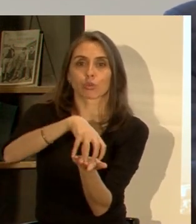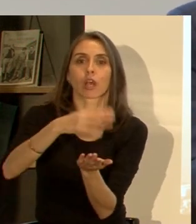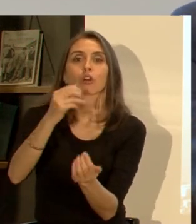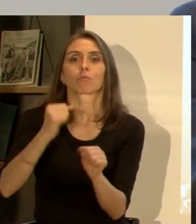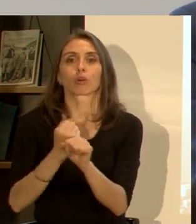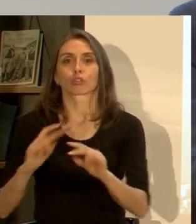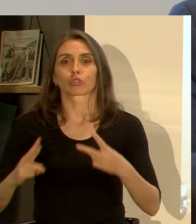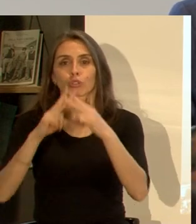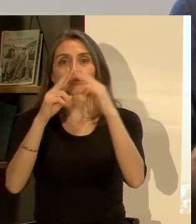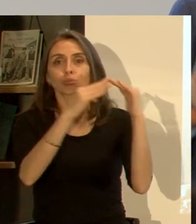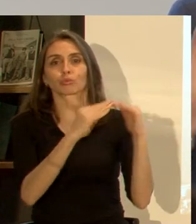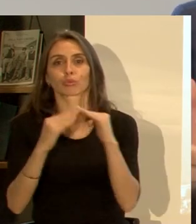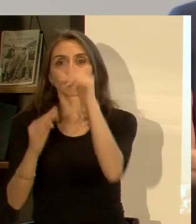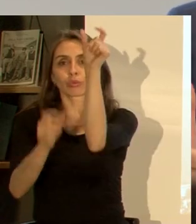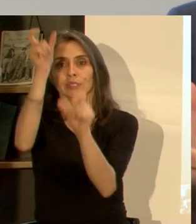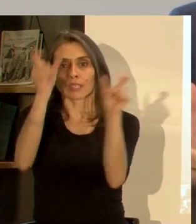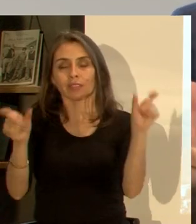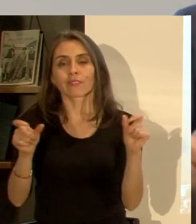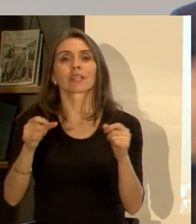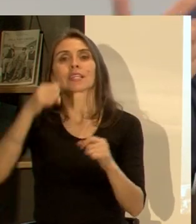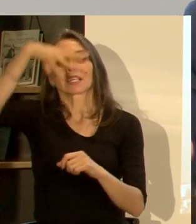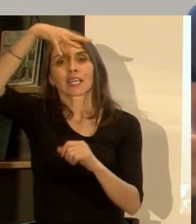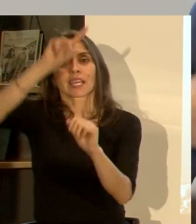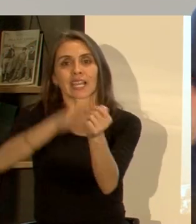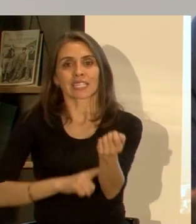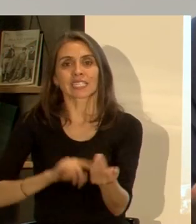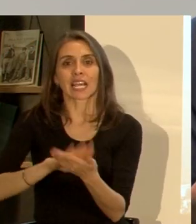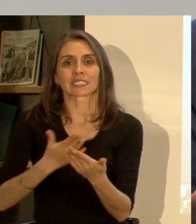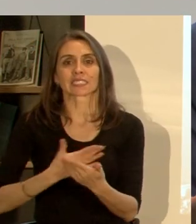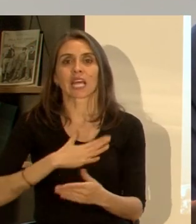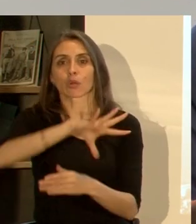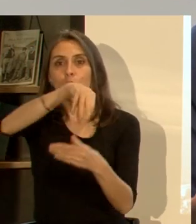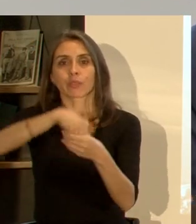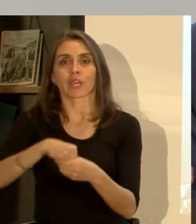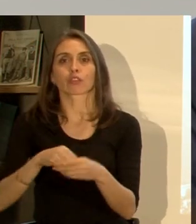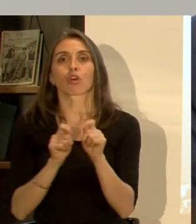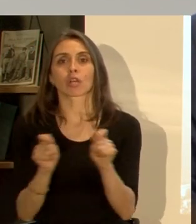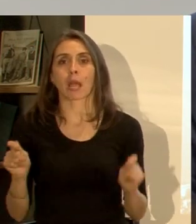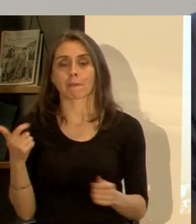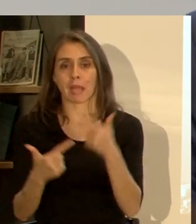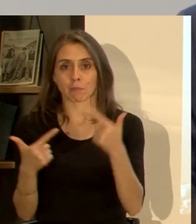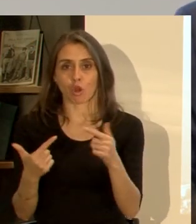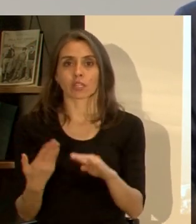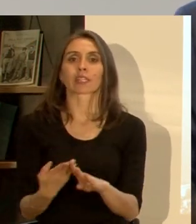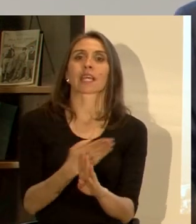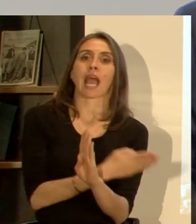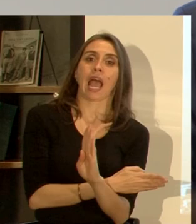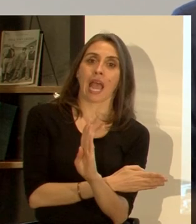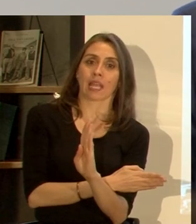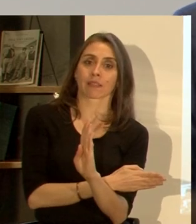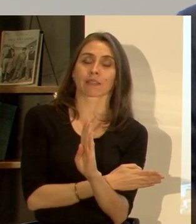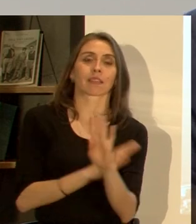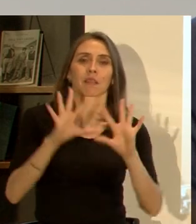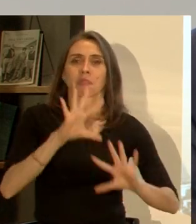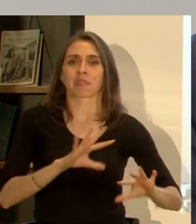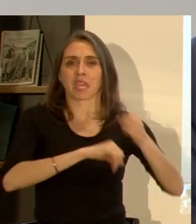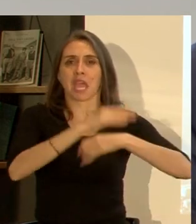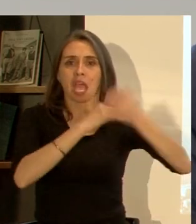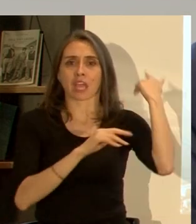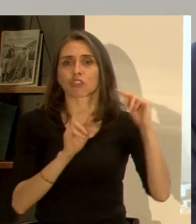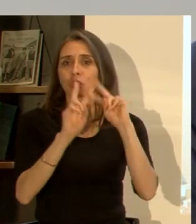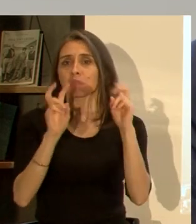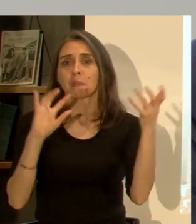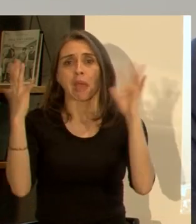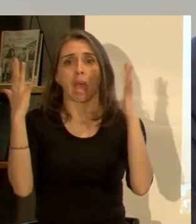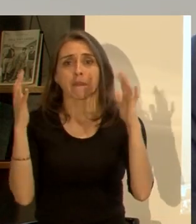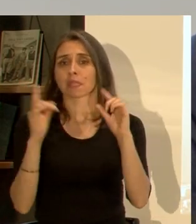edificaciones de energía de salud todo eso hace parte de cualquier campaña política antes hace un de décadas el tema ambiental